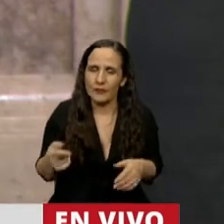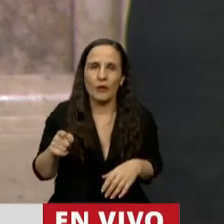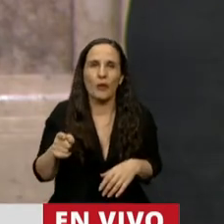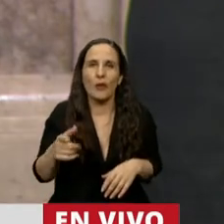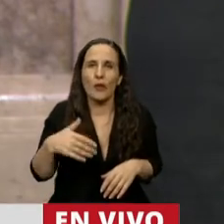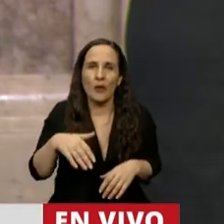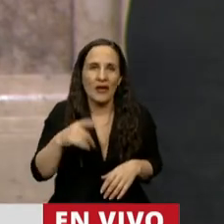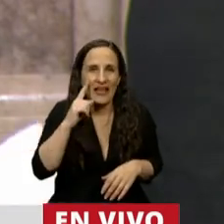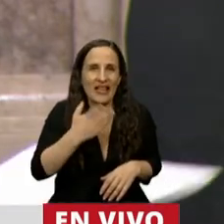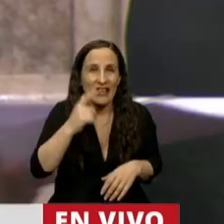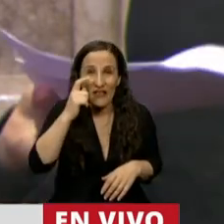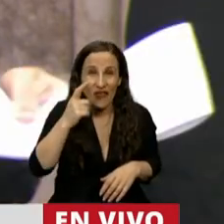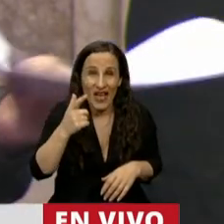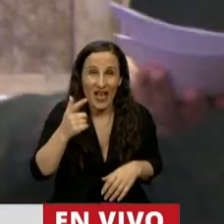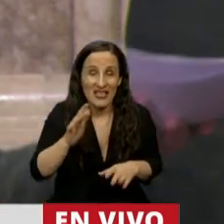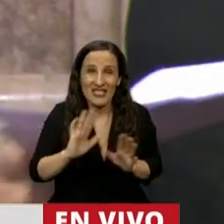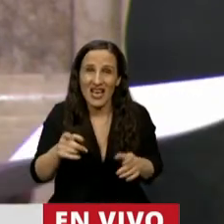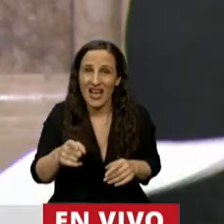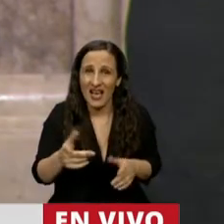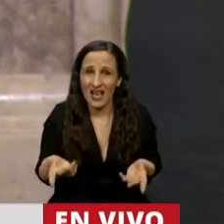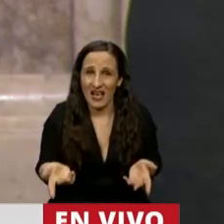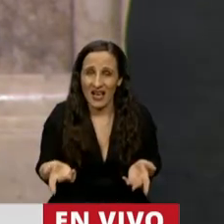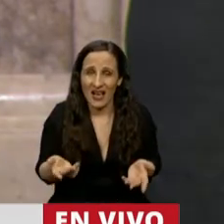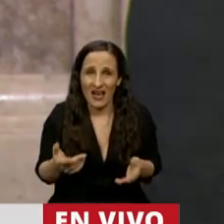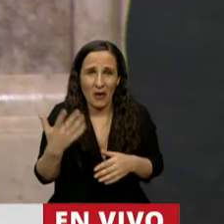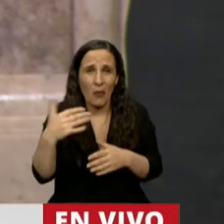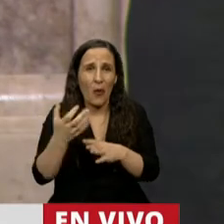el IFE, que el IFE está acá un par de horas nada más.